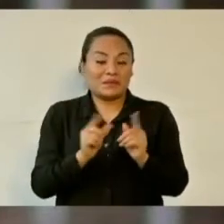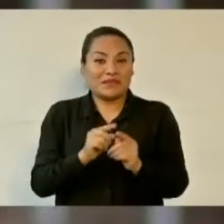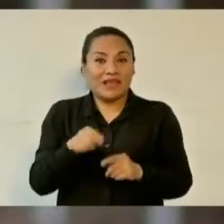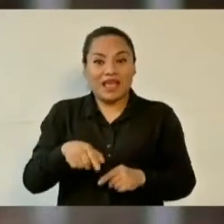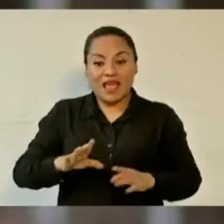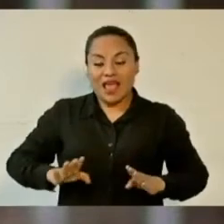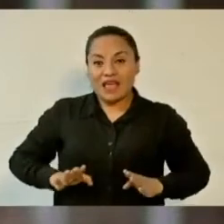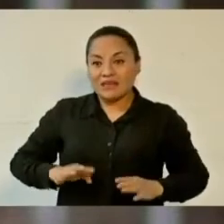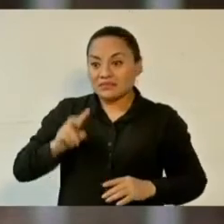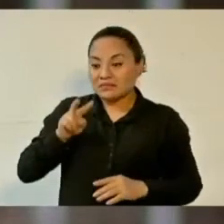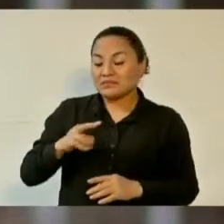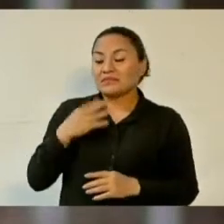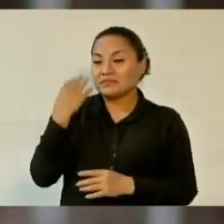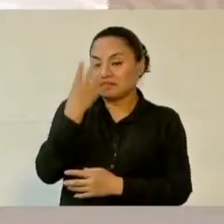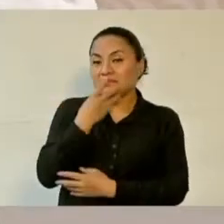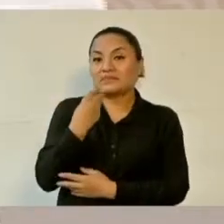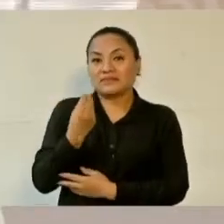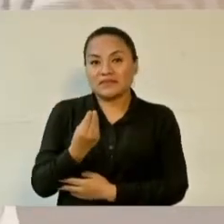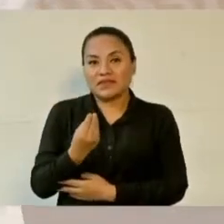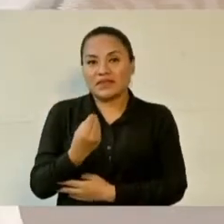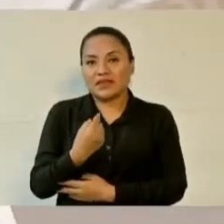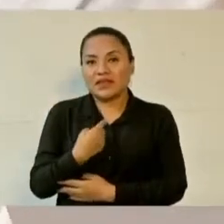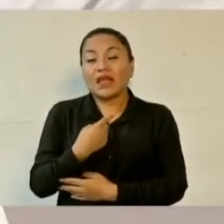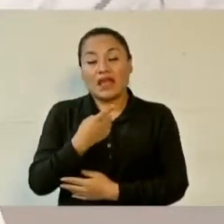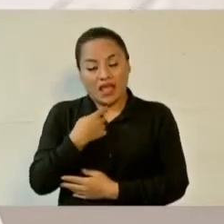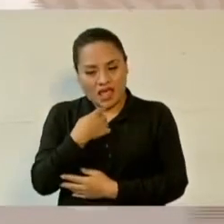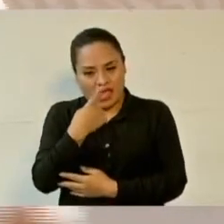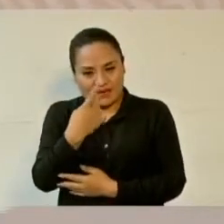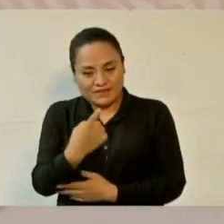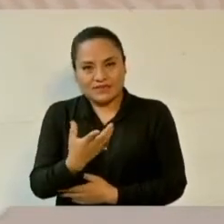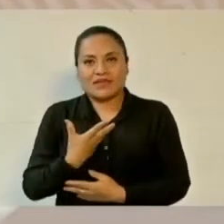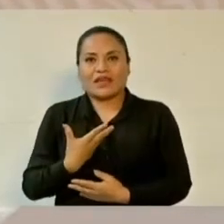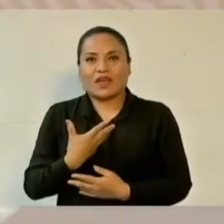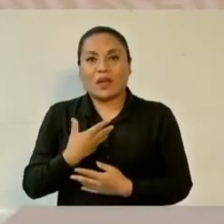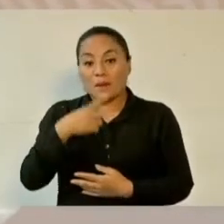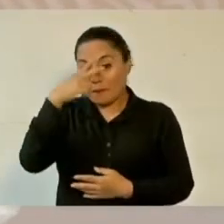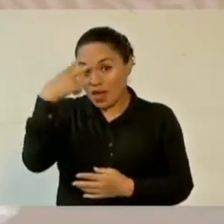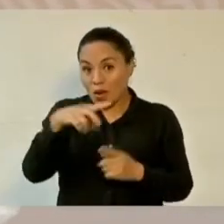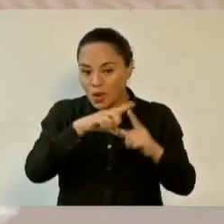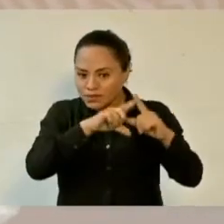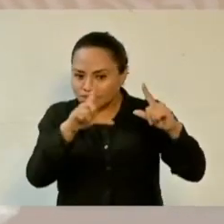Y que conste, conozco todo México,